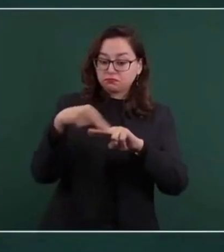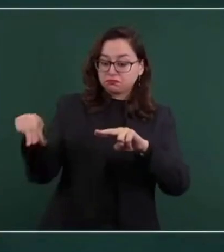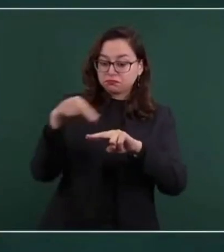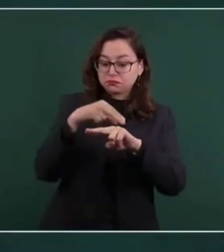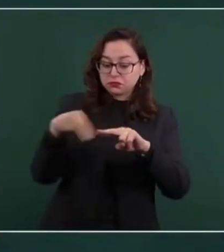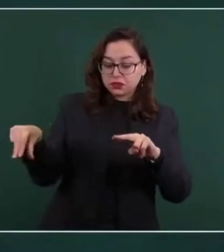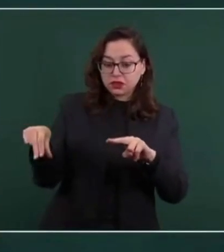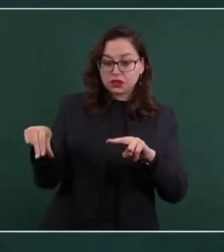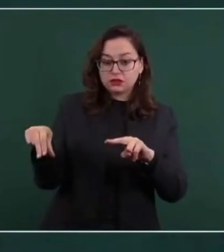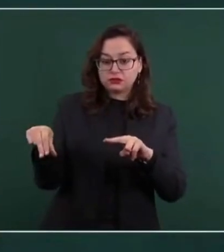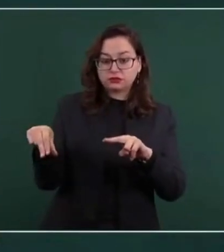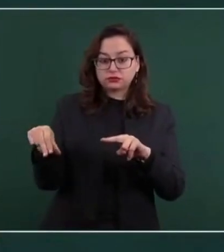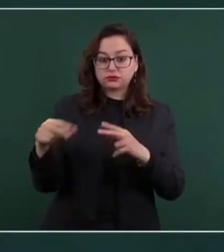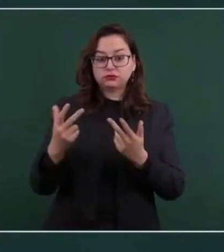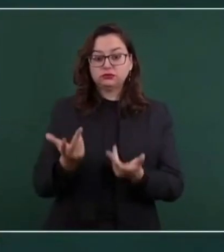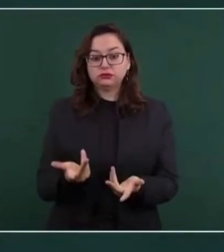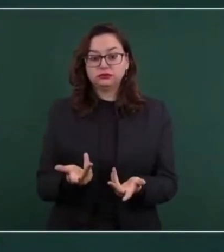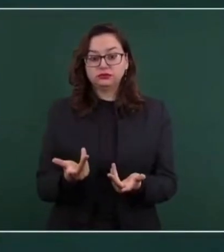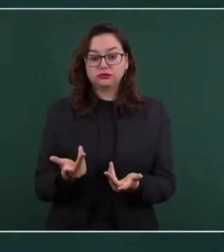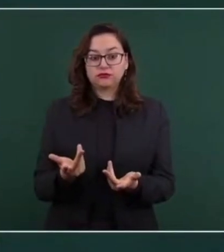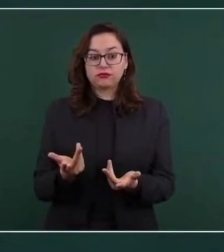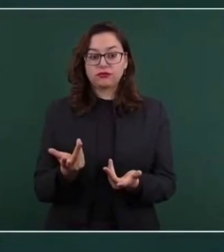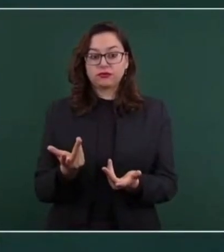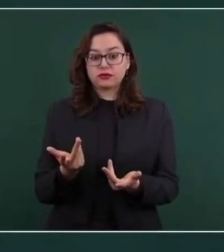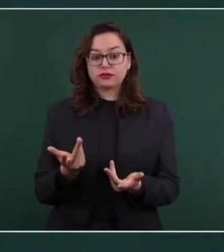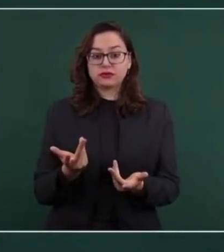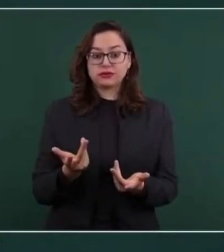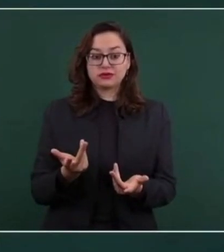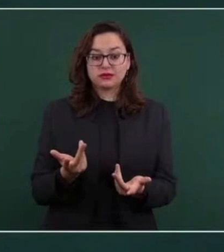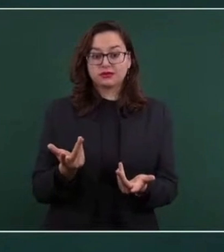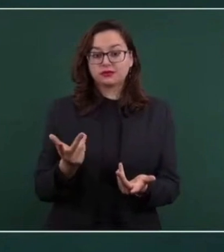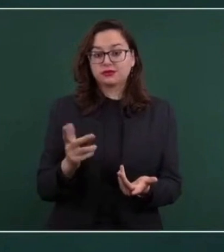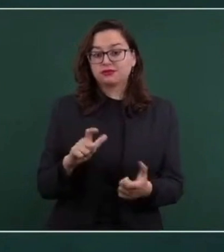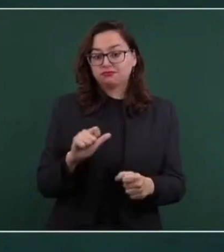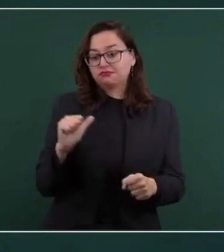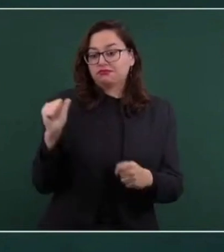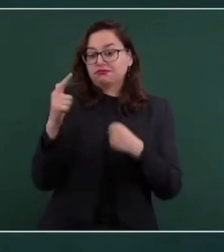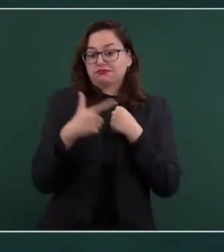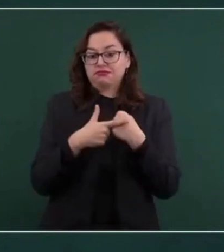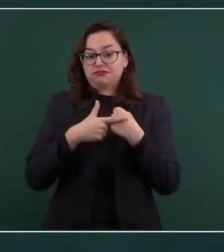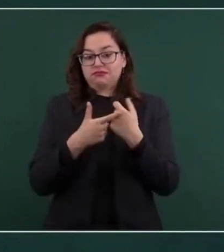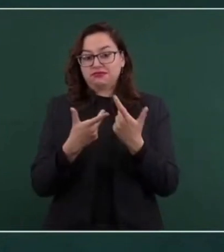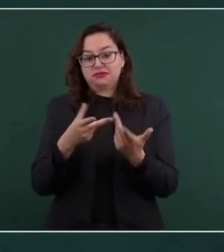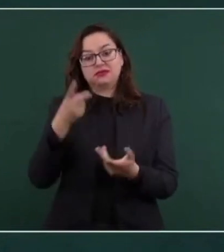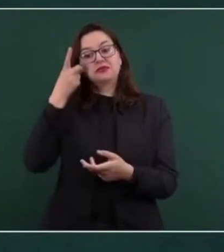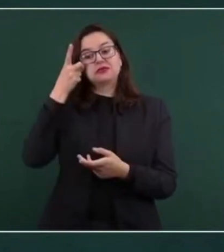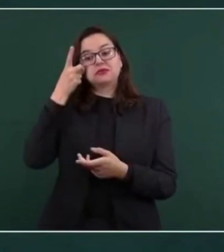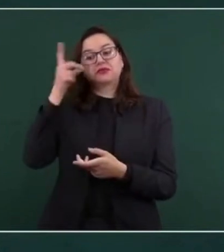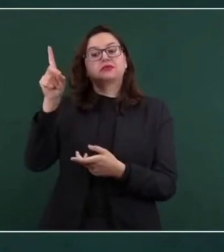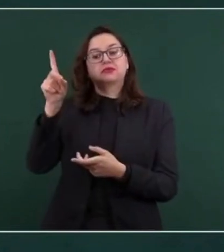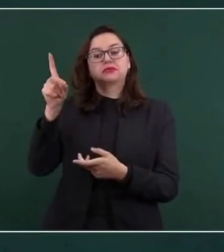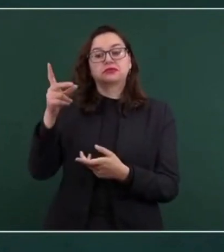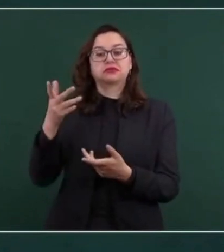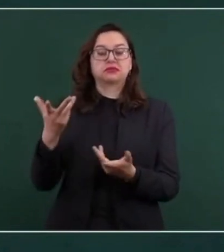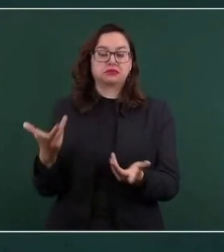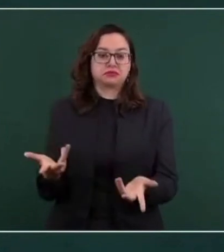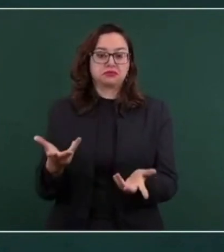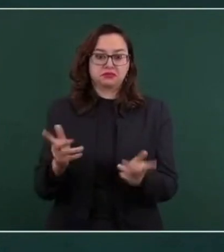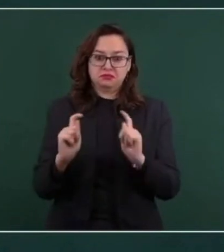hacerse de una propiedad segura,